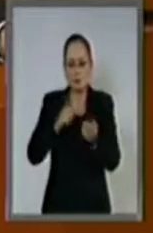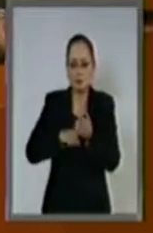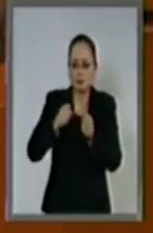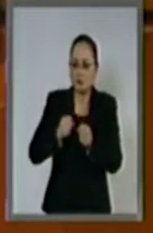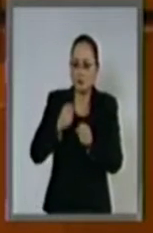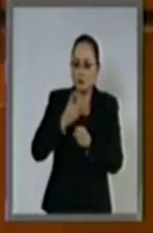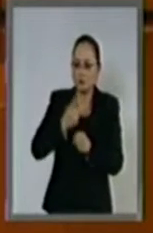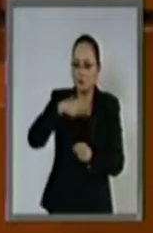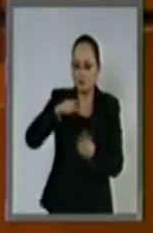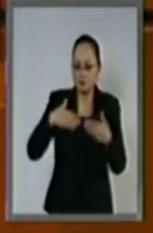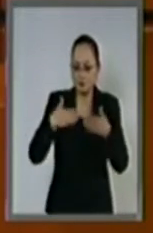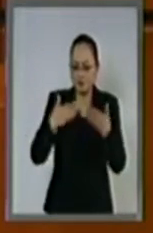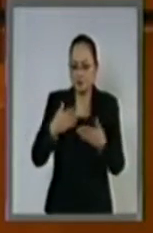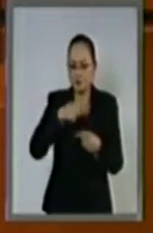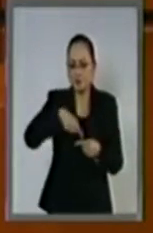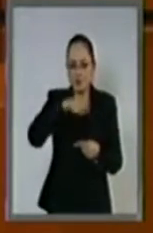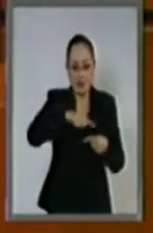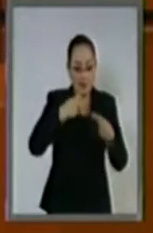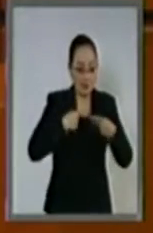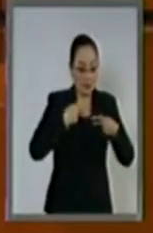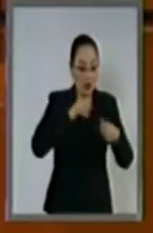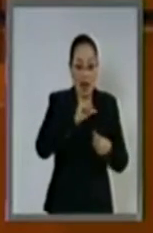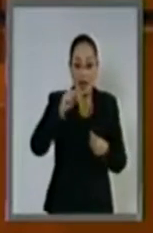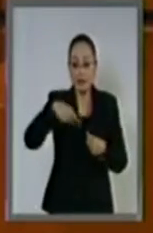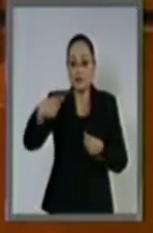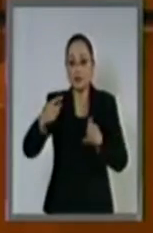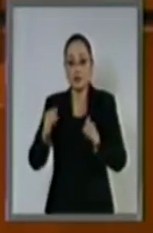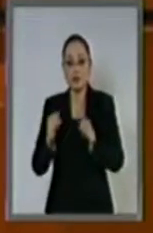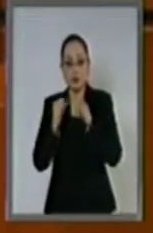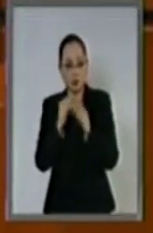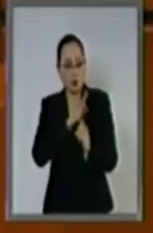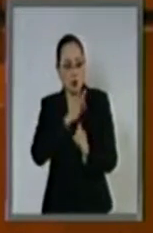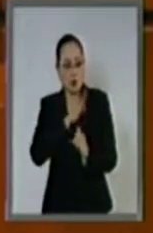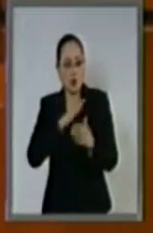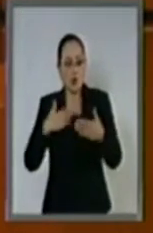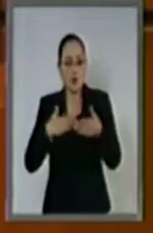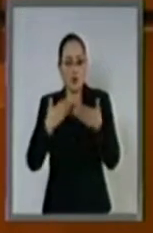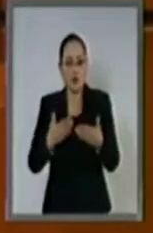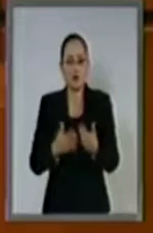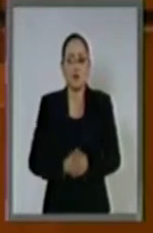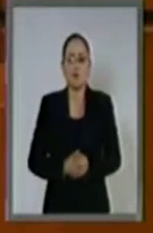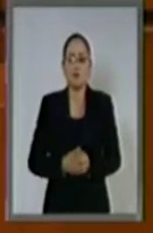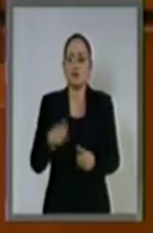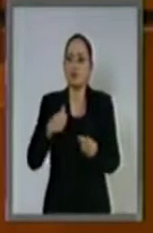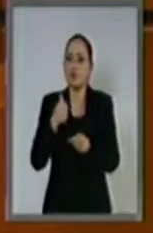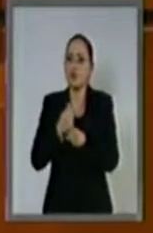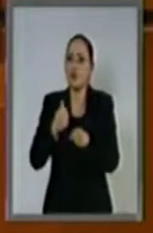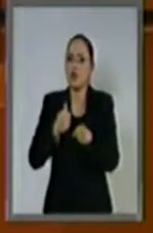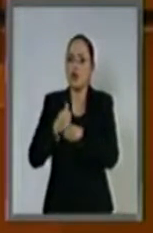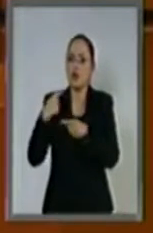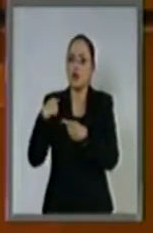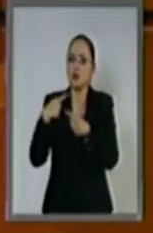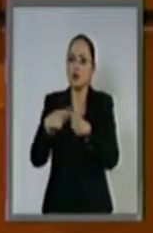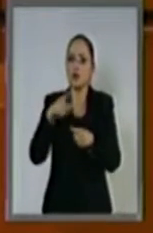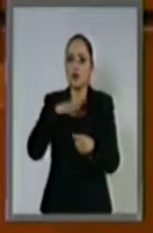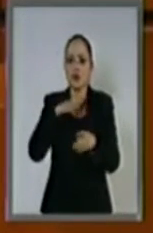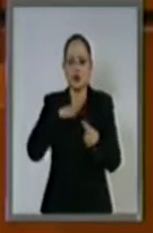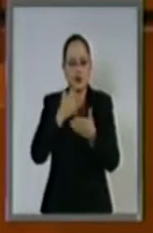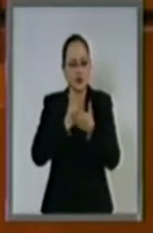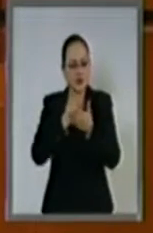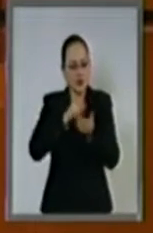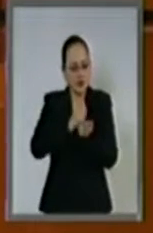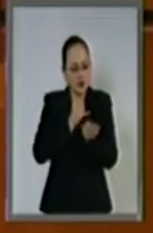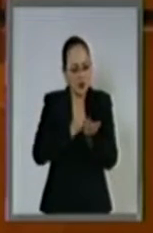a los ciudadanos sobre sus instituciones. En los últimos años, la fiscalización y la rendición de cuentas de los